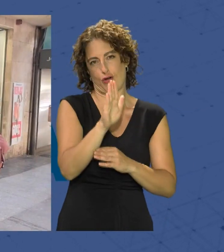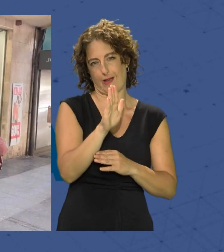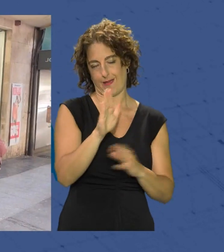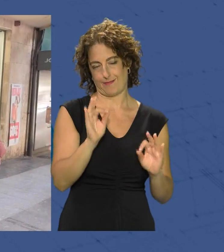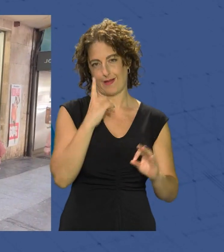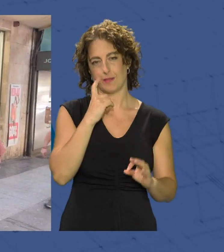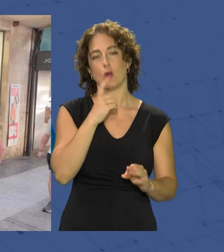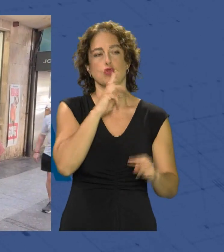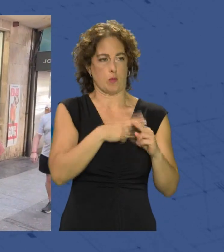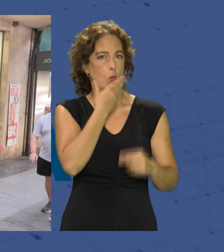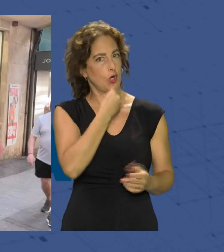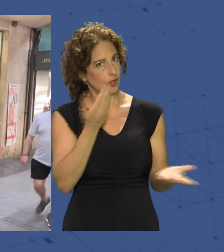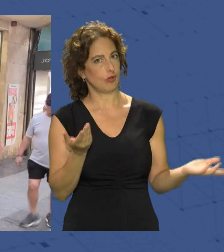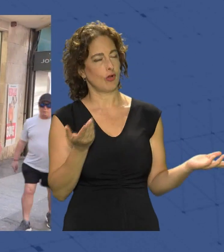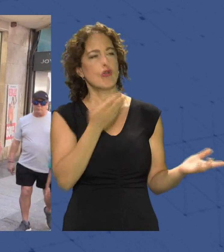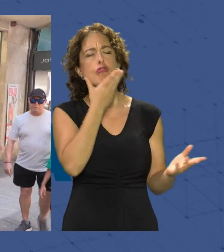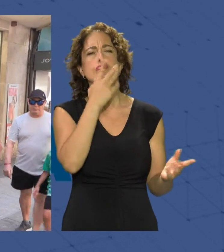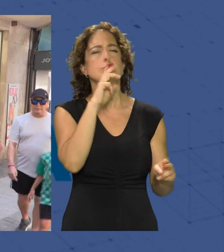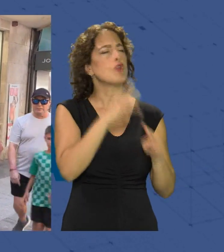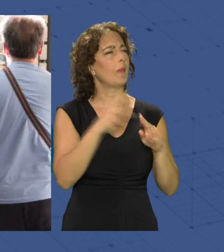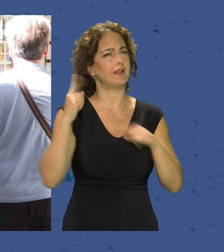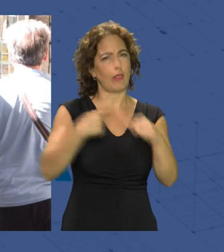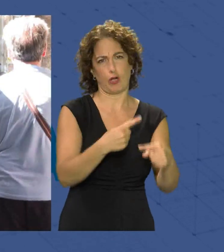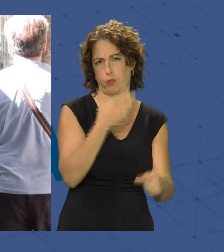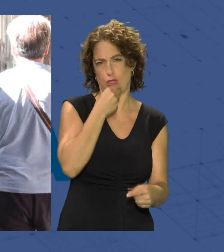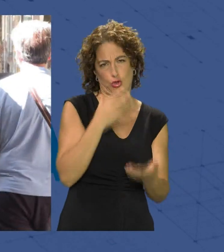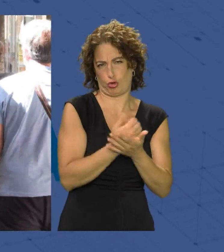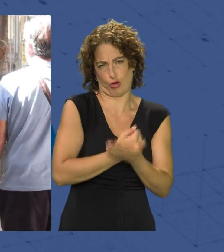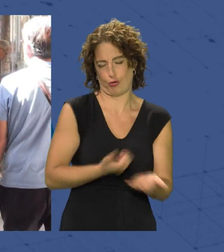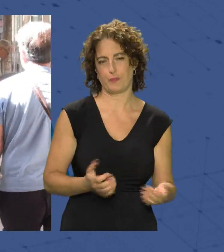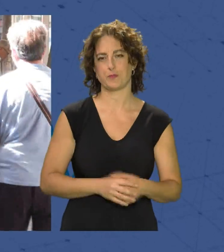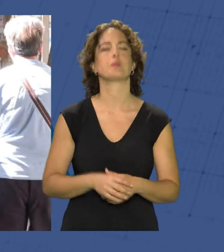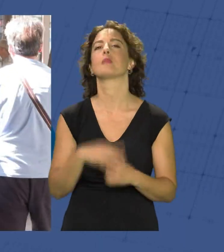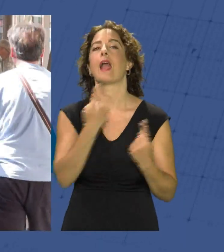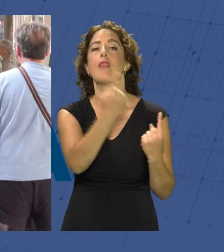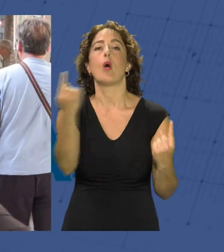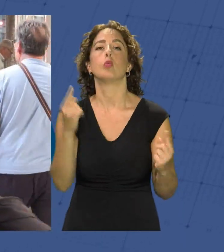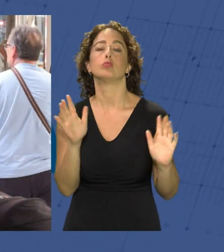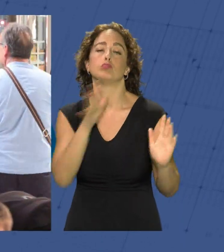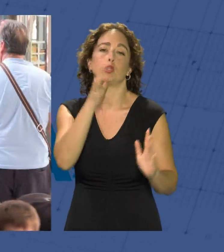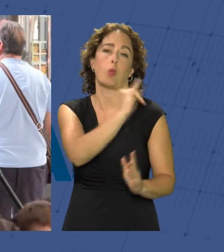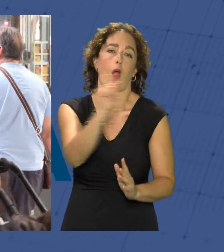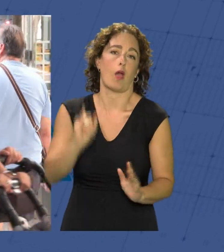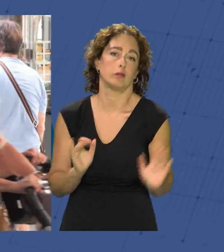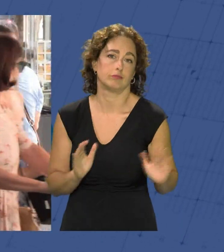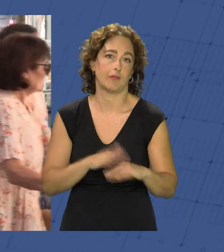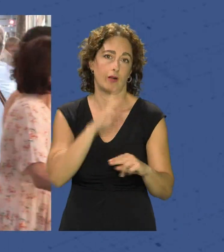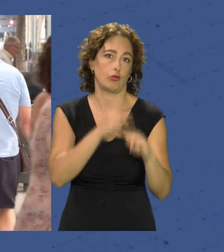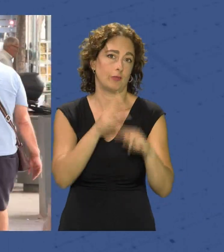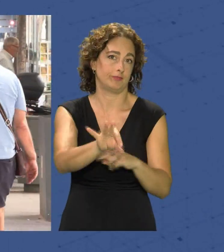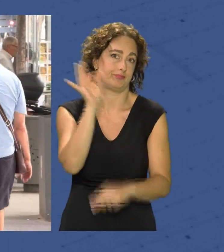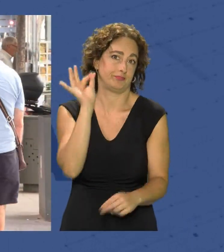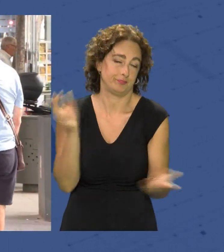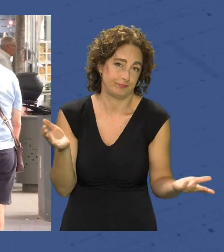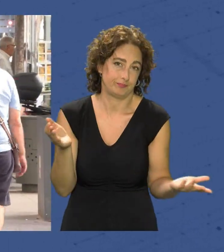también es un nombre bonito si los nombres tradicionales son casi todos bonitos sin duda cada uno tenemos nuestras razones y motivaciones para